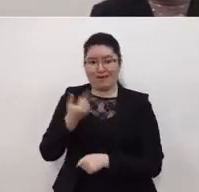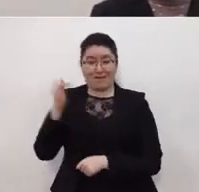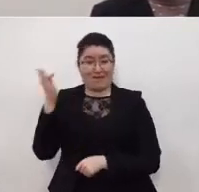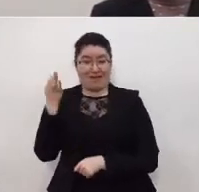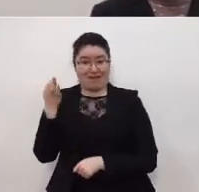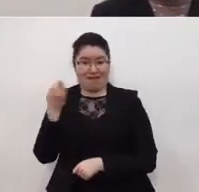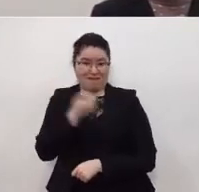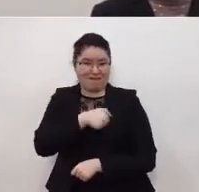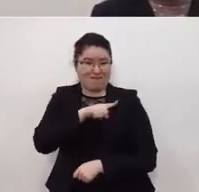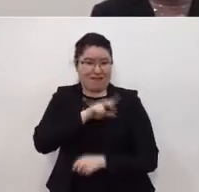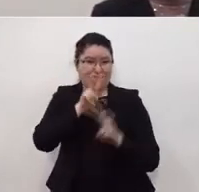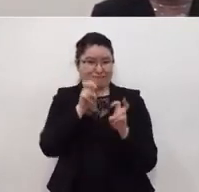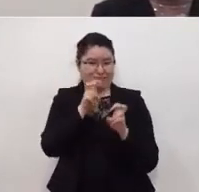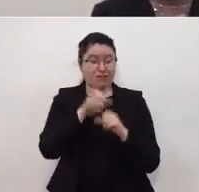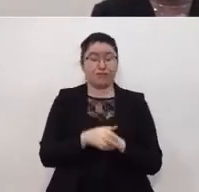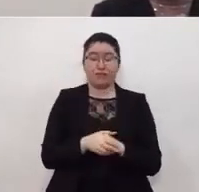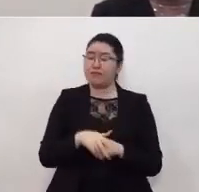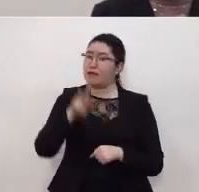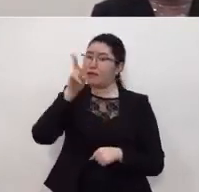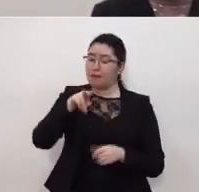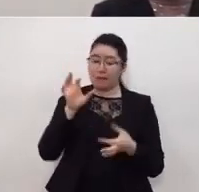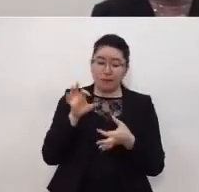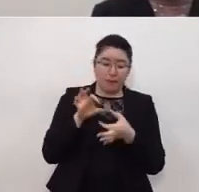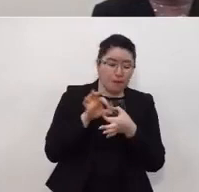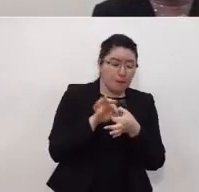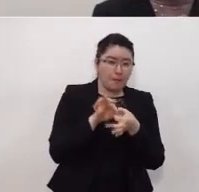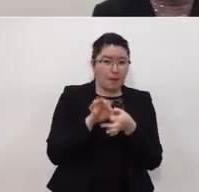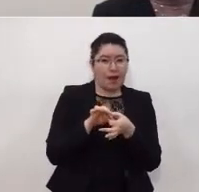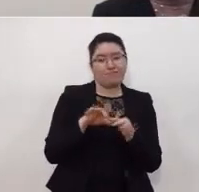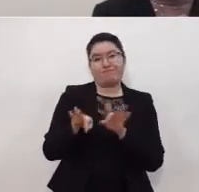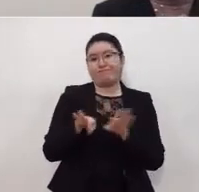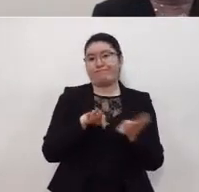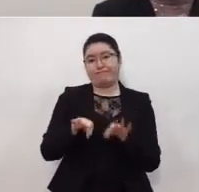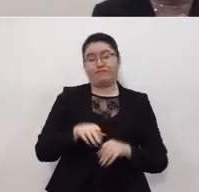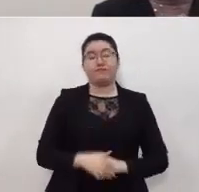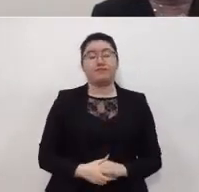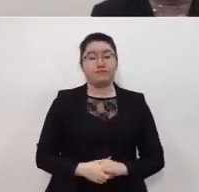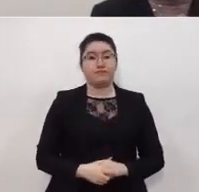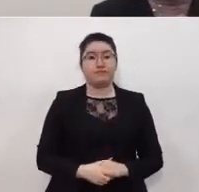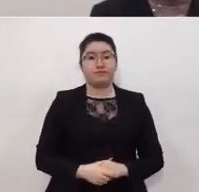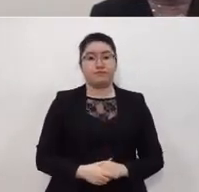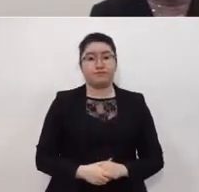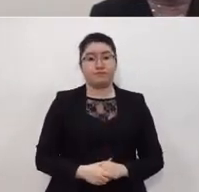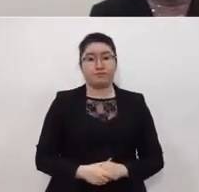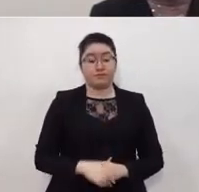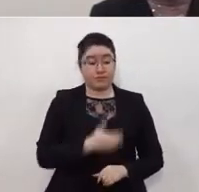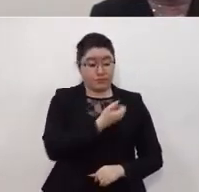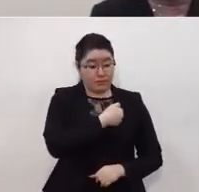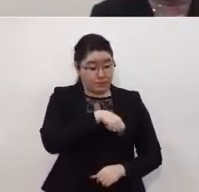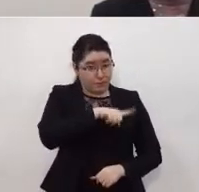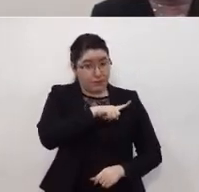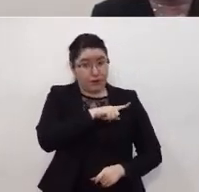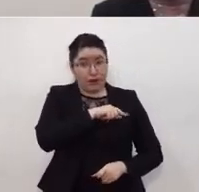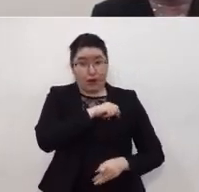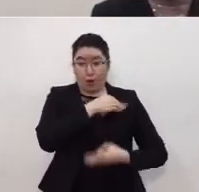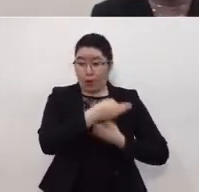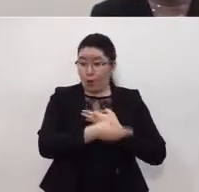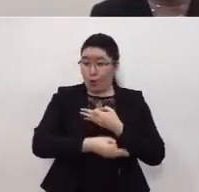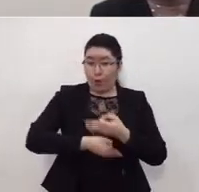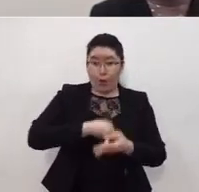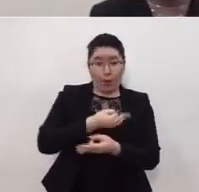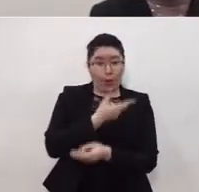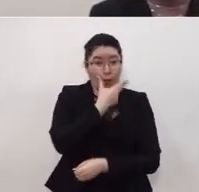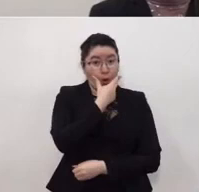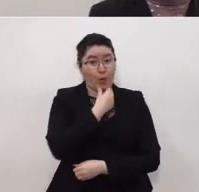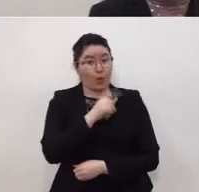también trabajamos de manera muy estrecha como entidad cuidar la salud de todas y de